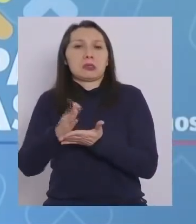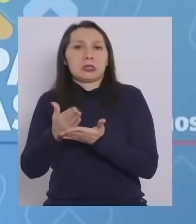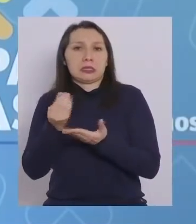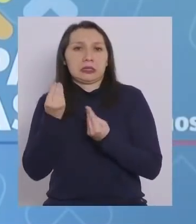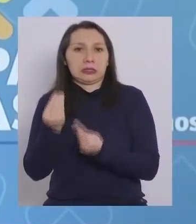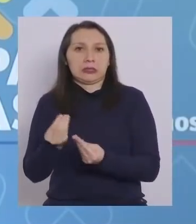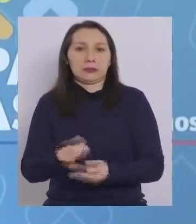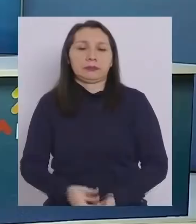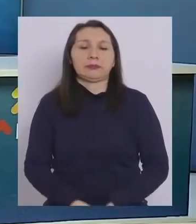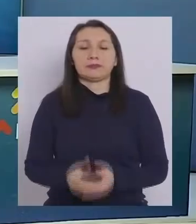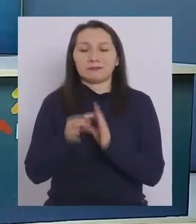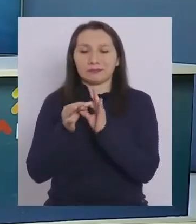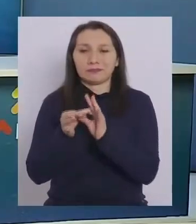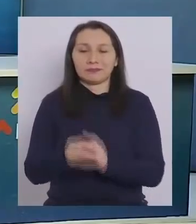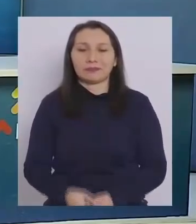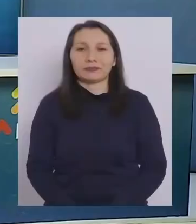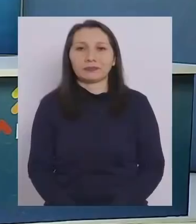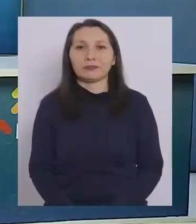Muchas gracias.